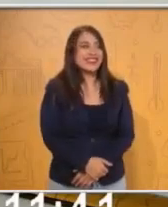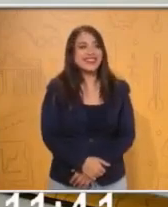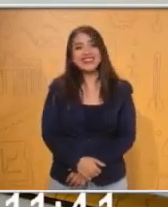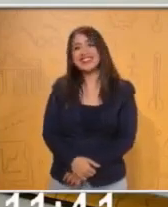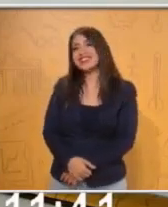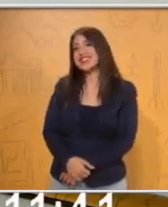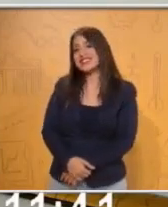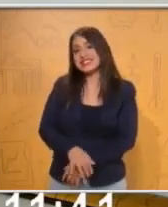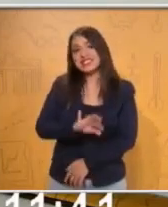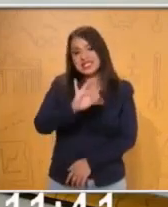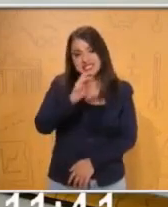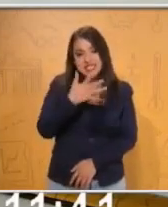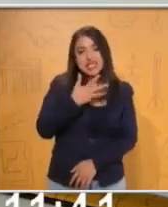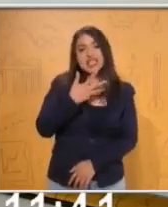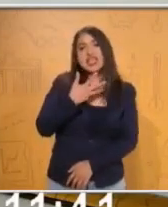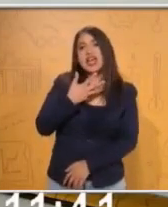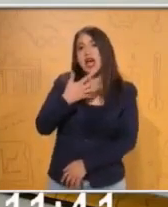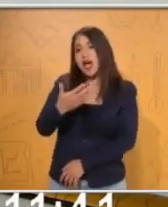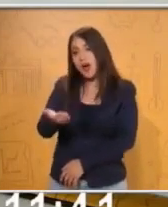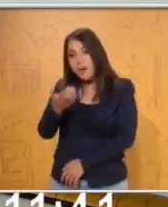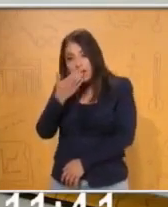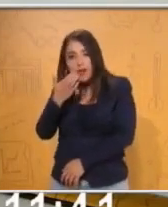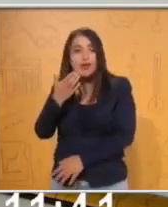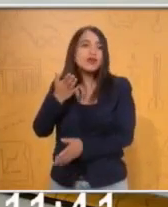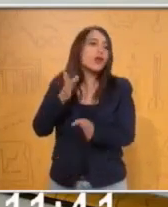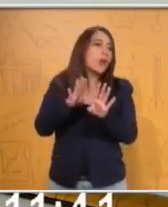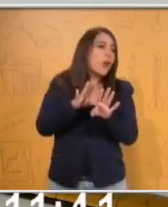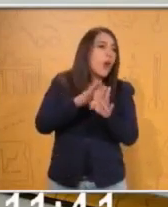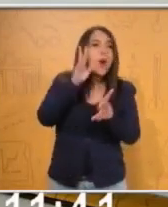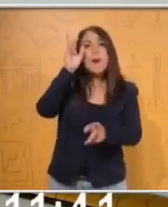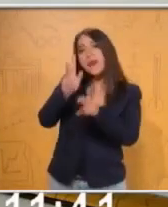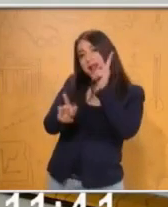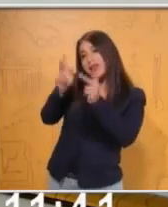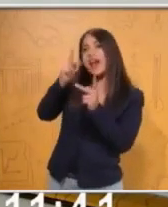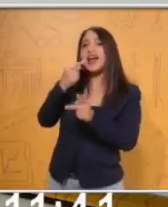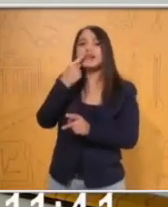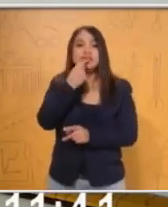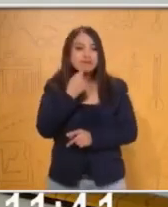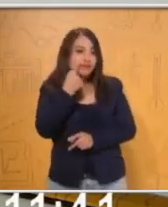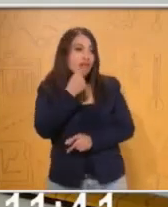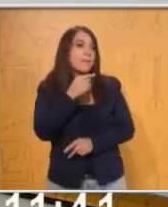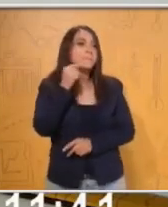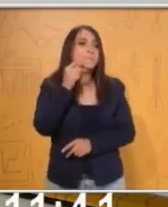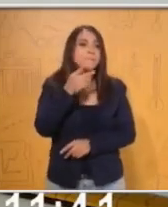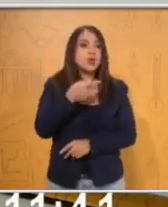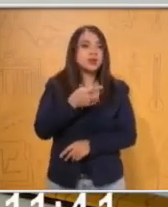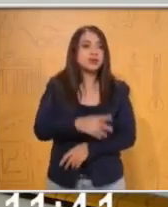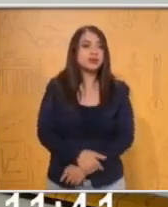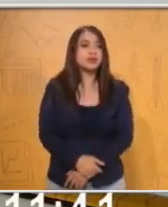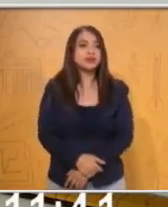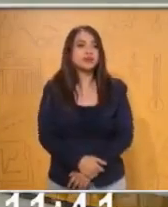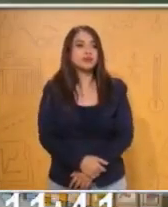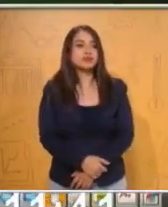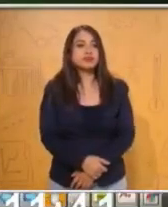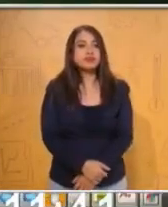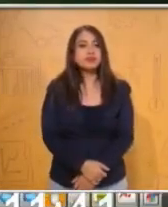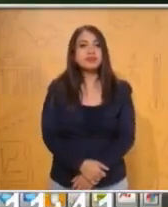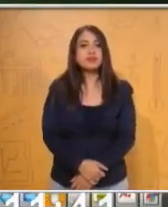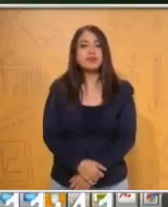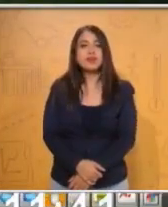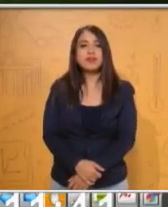comedor y que es parlanchín, te ayuda a hablar, a gesticular. Vamos a ver si la respuesta era correcta.